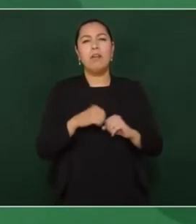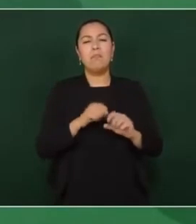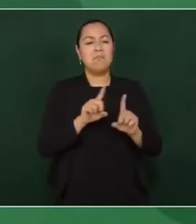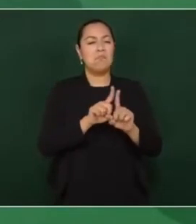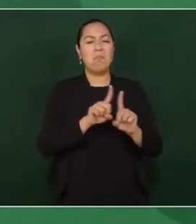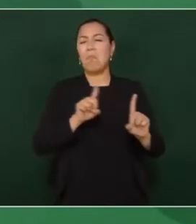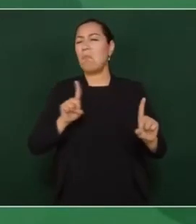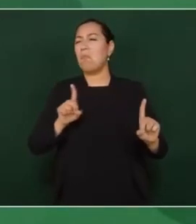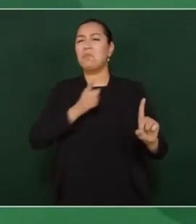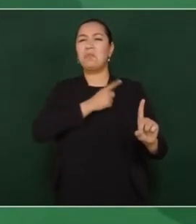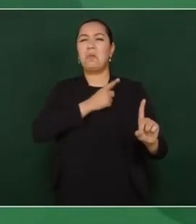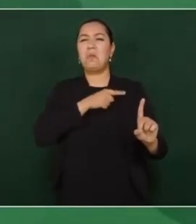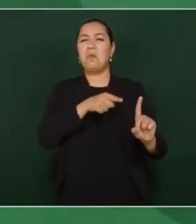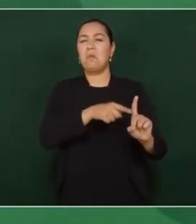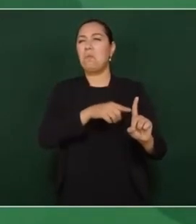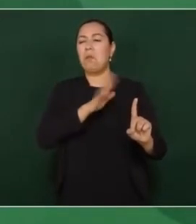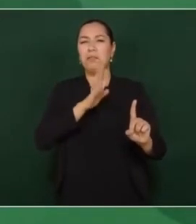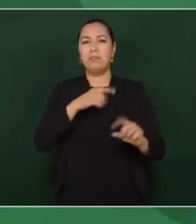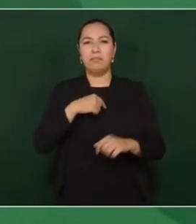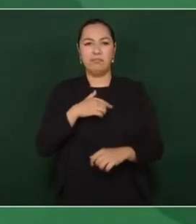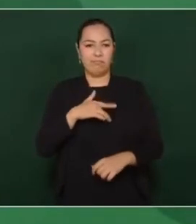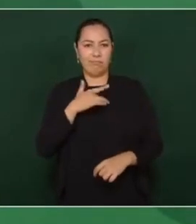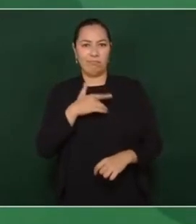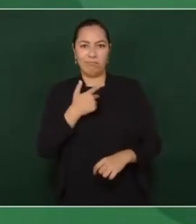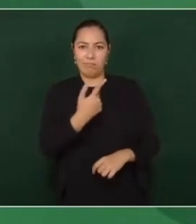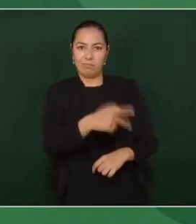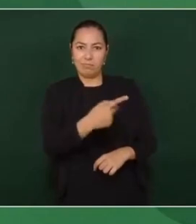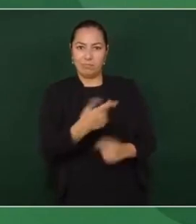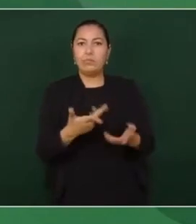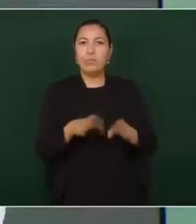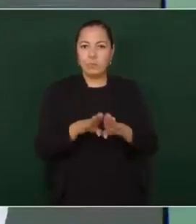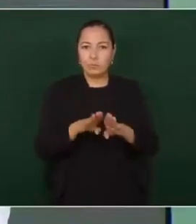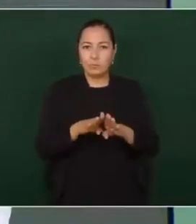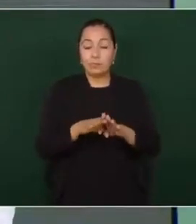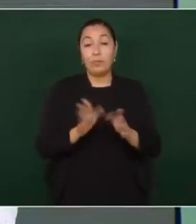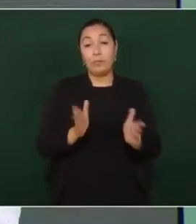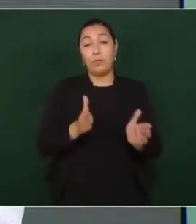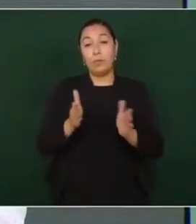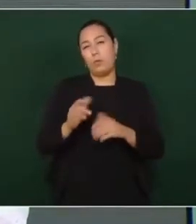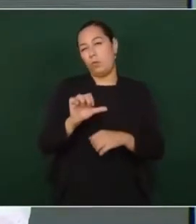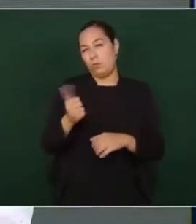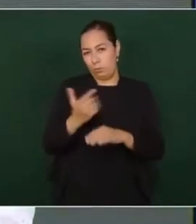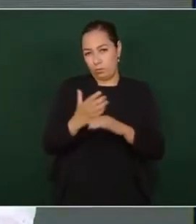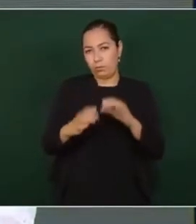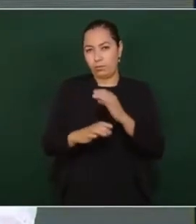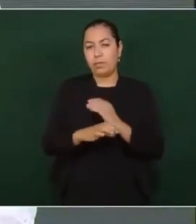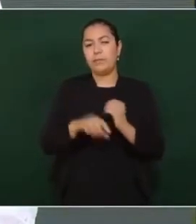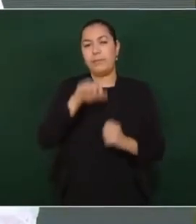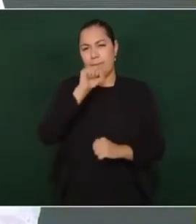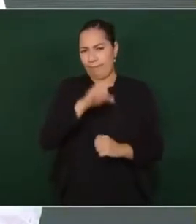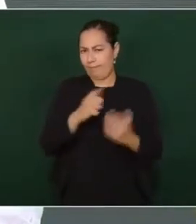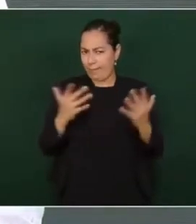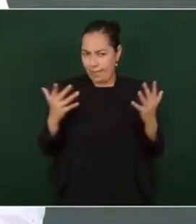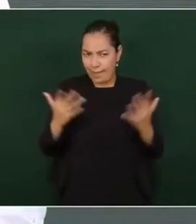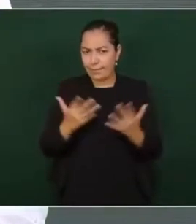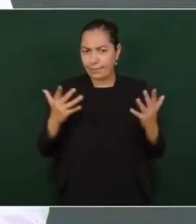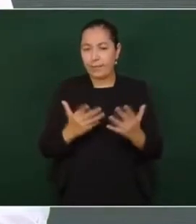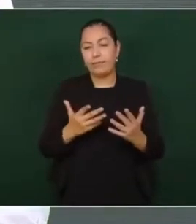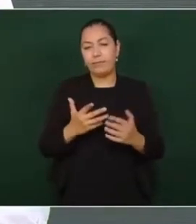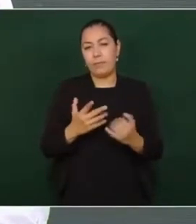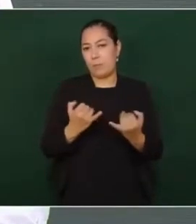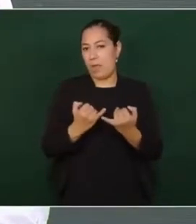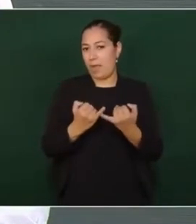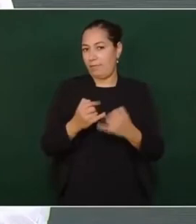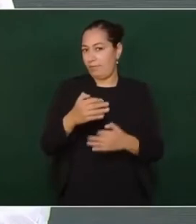no tengan vacíos. La otra cuestión también que estamos haciendo y que todos debemos